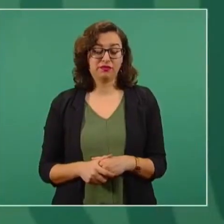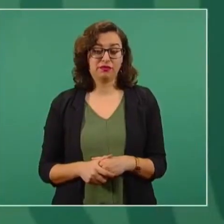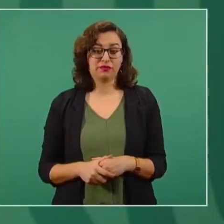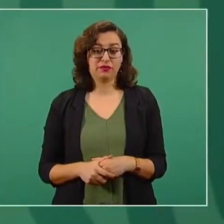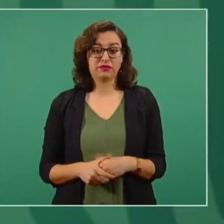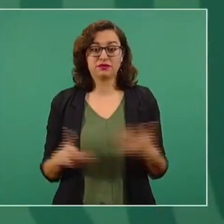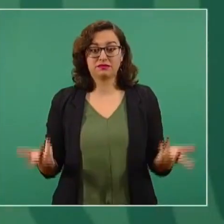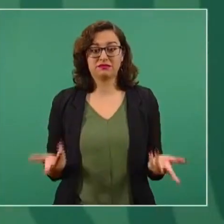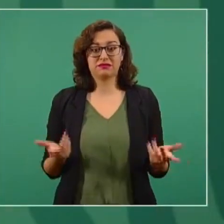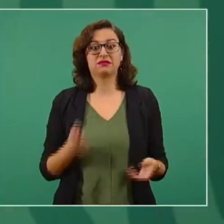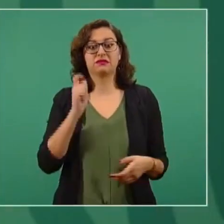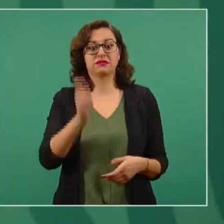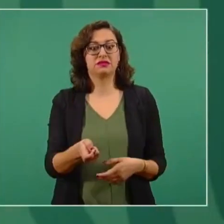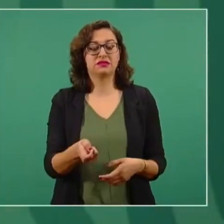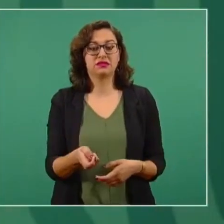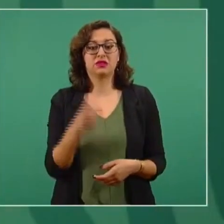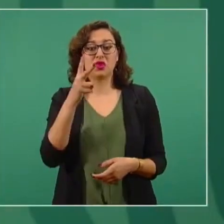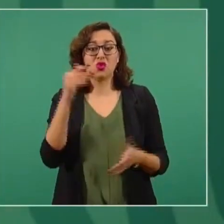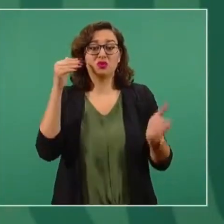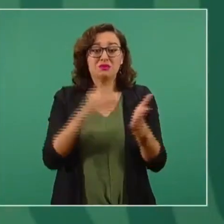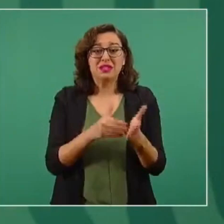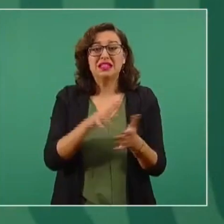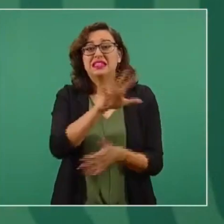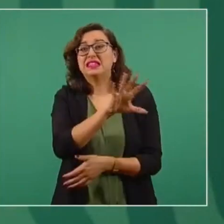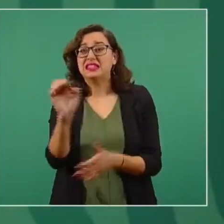dos mil 500 millones de pesos.